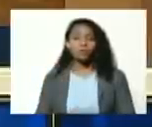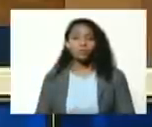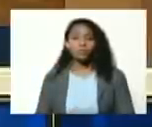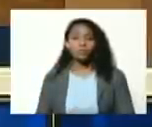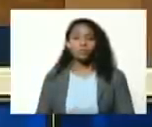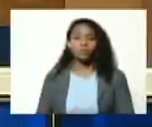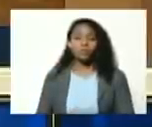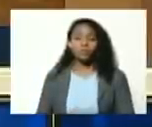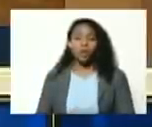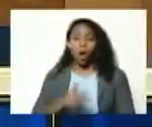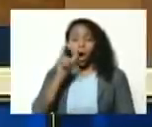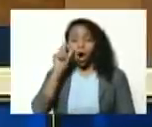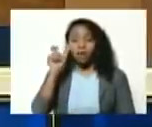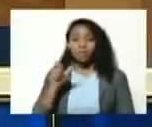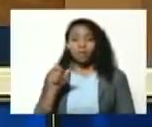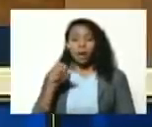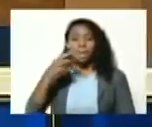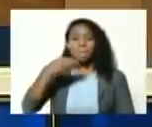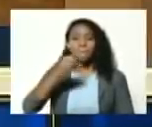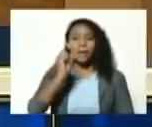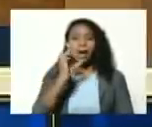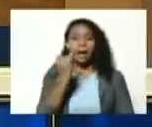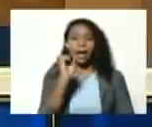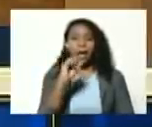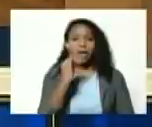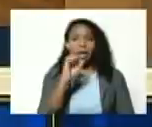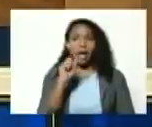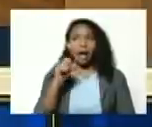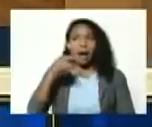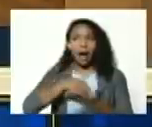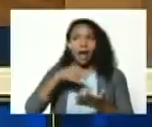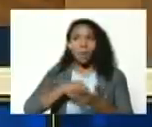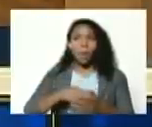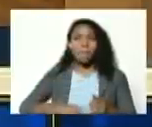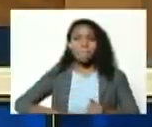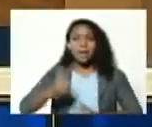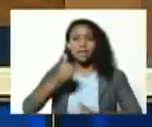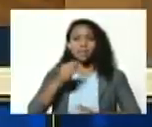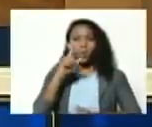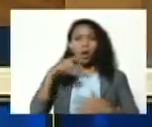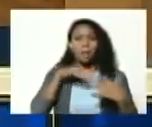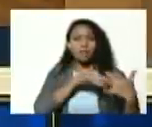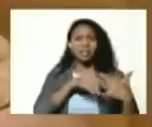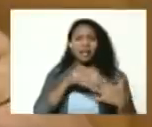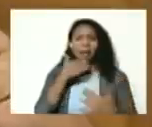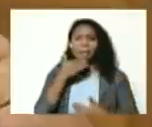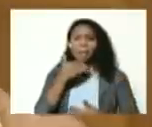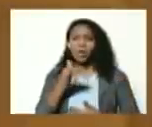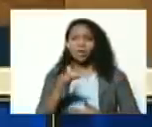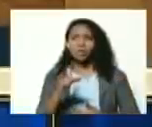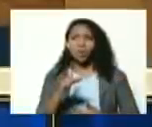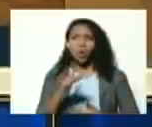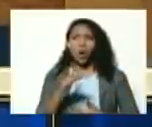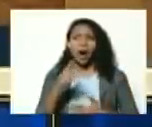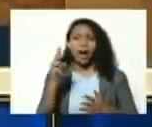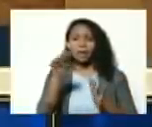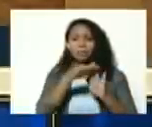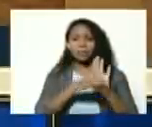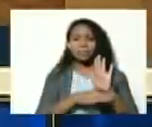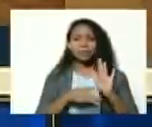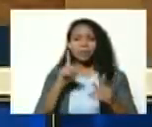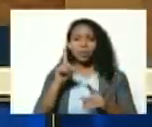Gustavo Pereira Carabobo más que una batalla aproximación al itinerario de una